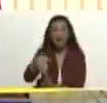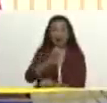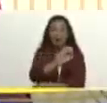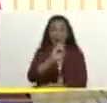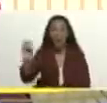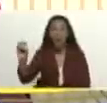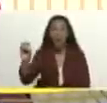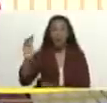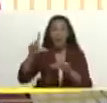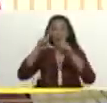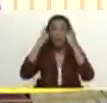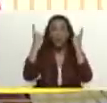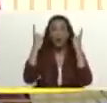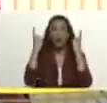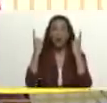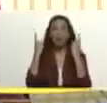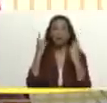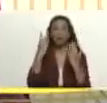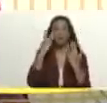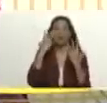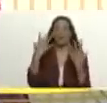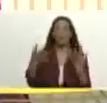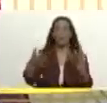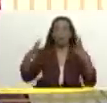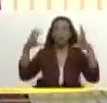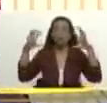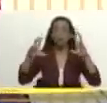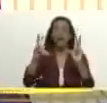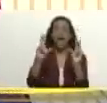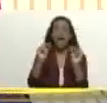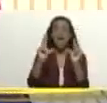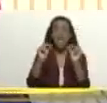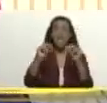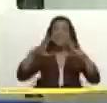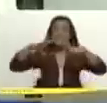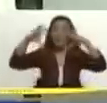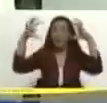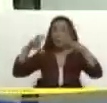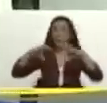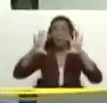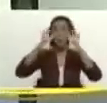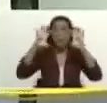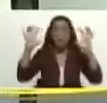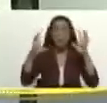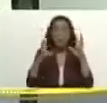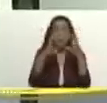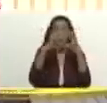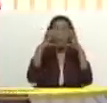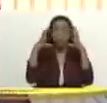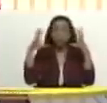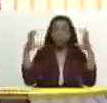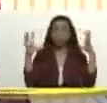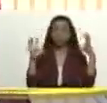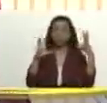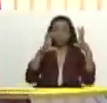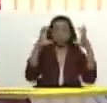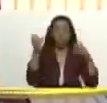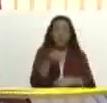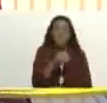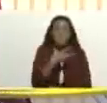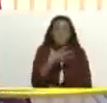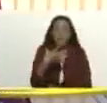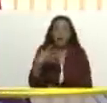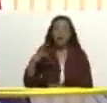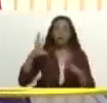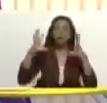Oriente a la Guaira, full nubes. Tapiado, pues, de nubes, blanquecina.